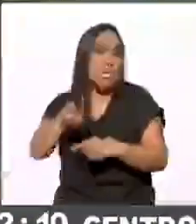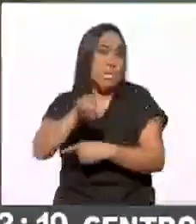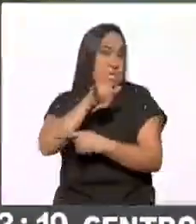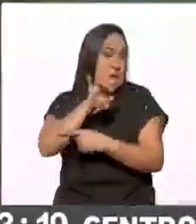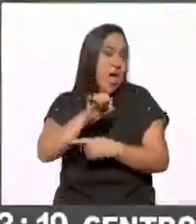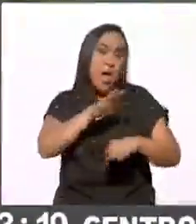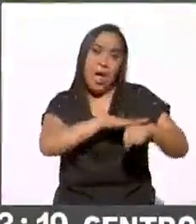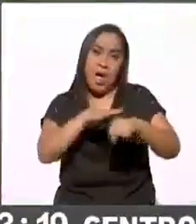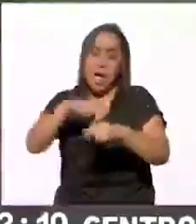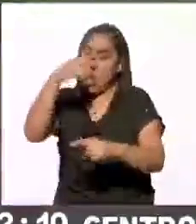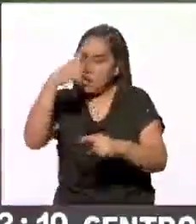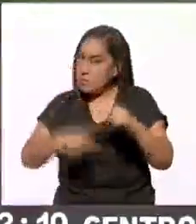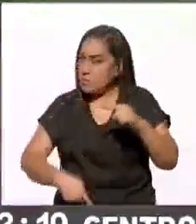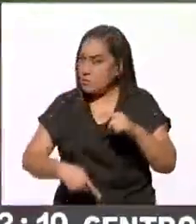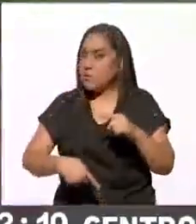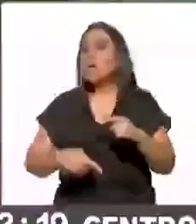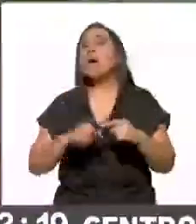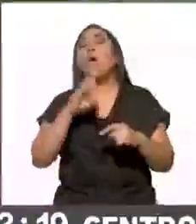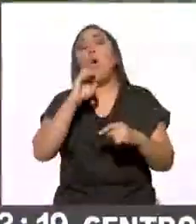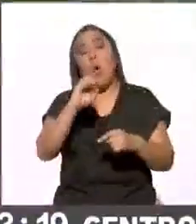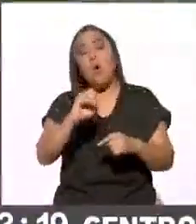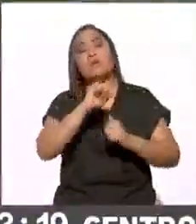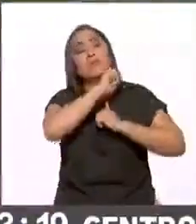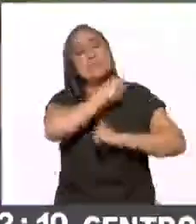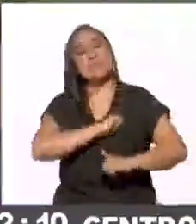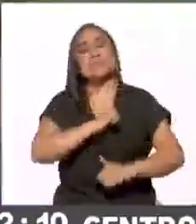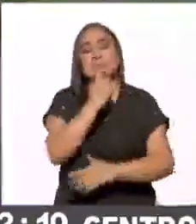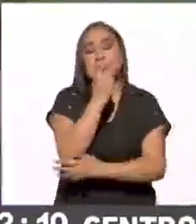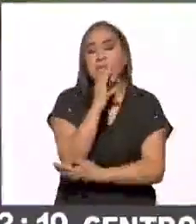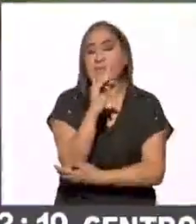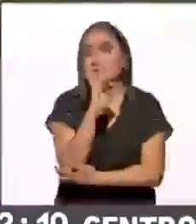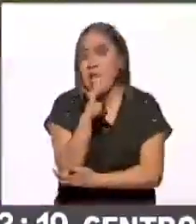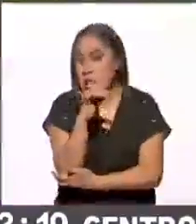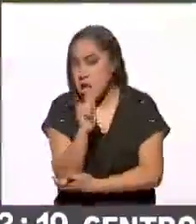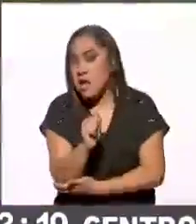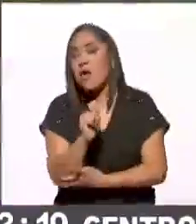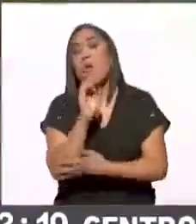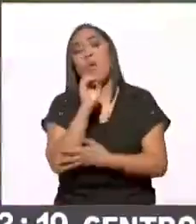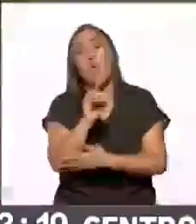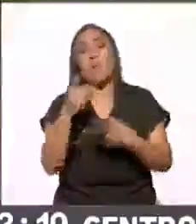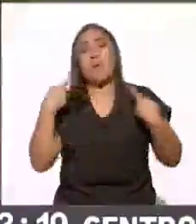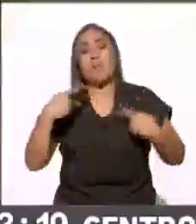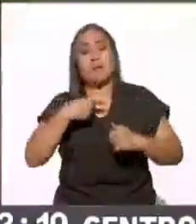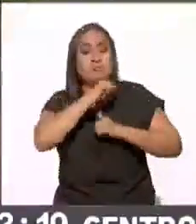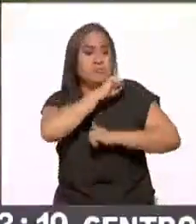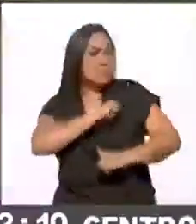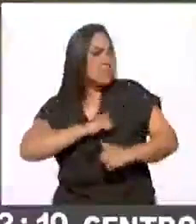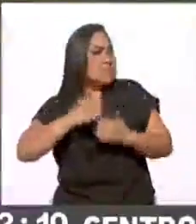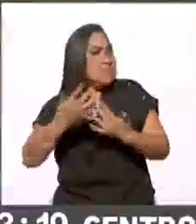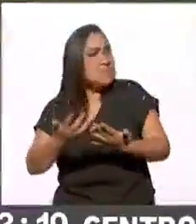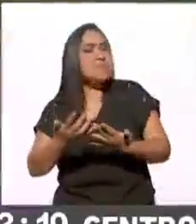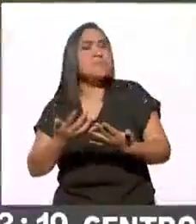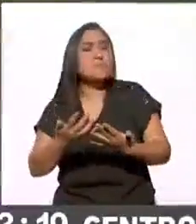Electoral, pero también por fiscalías o autoridades que tienen como fin